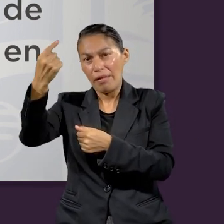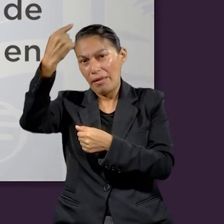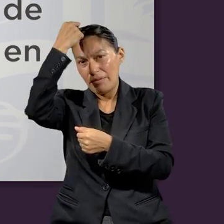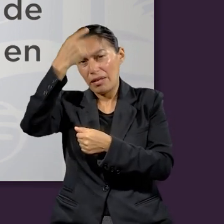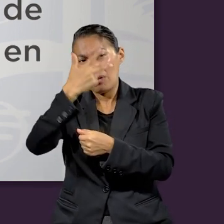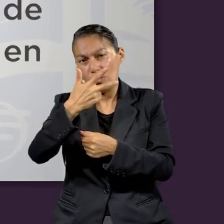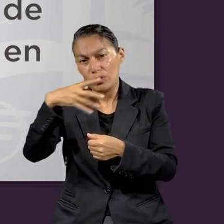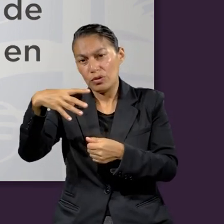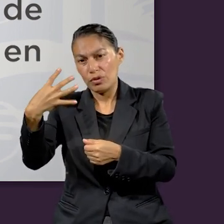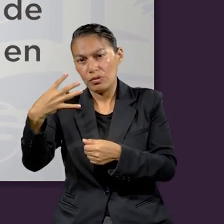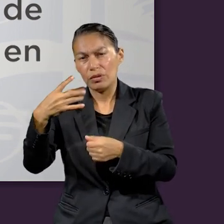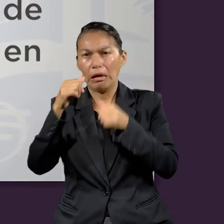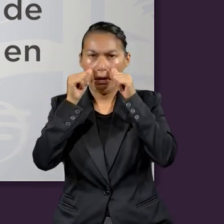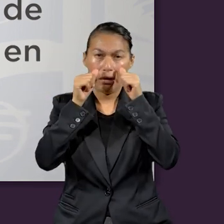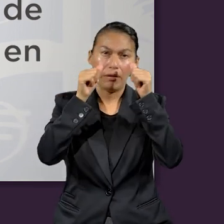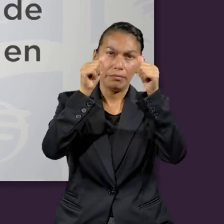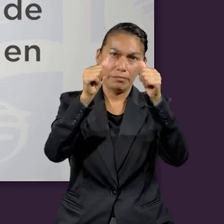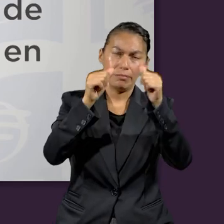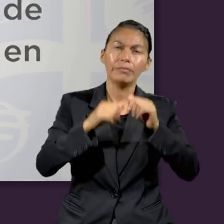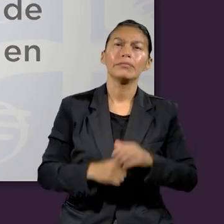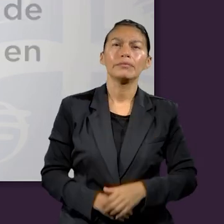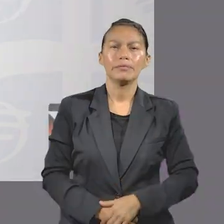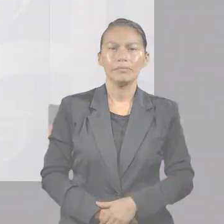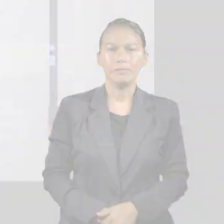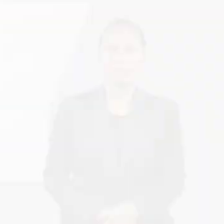Escuchemos lo que nos va a decir nuestro experto.